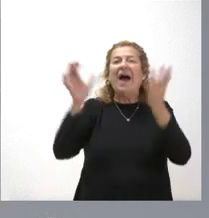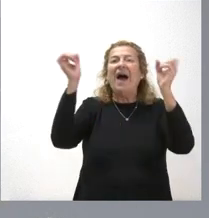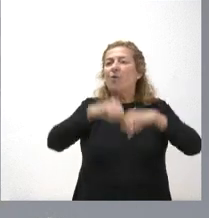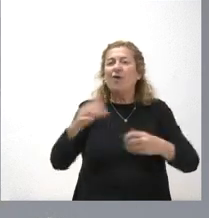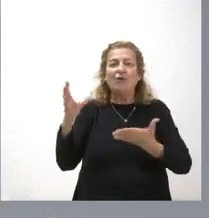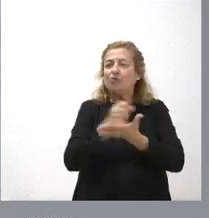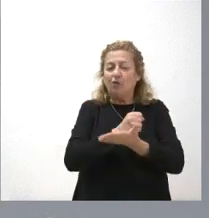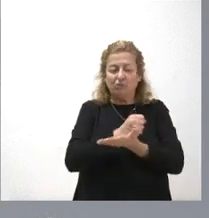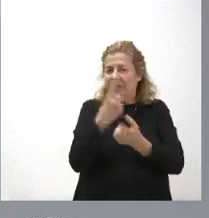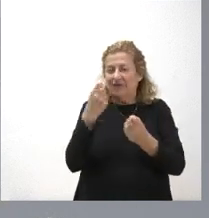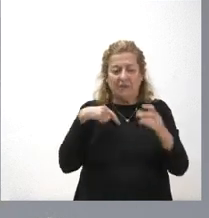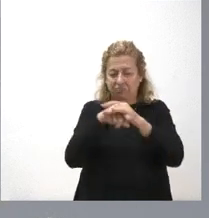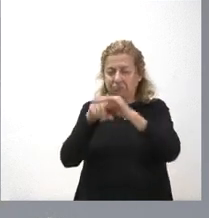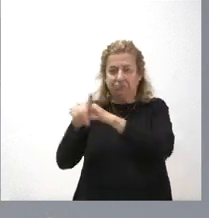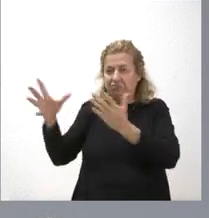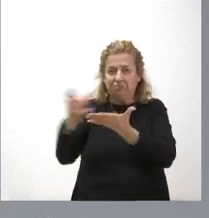previos necesarios